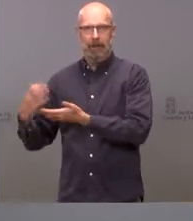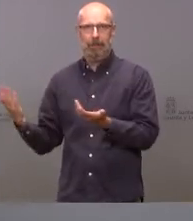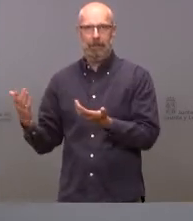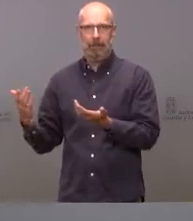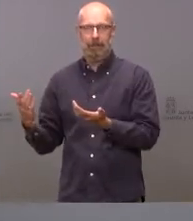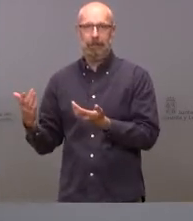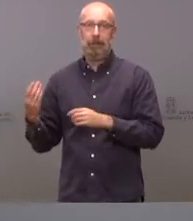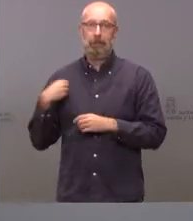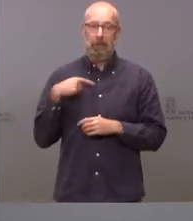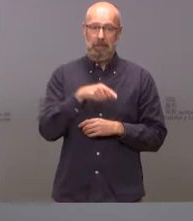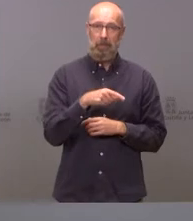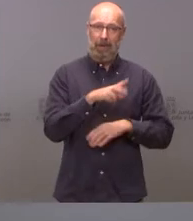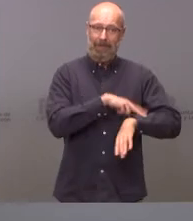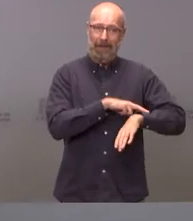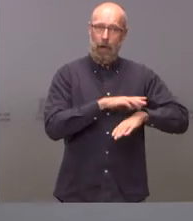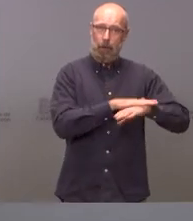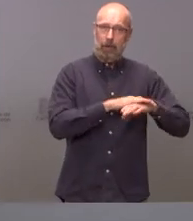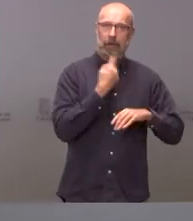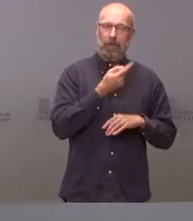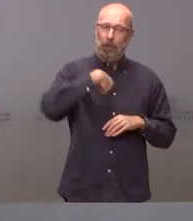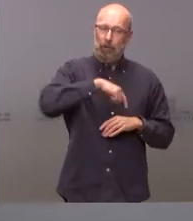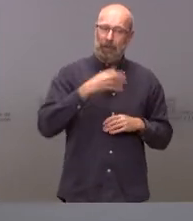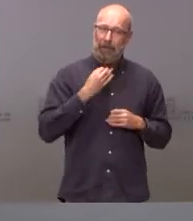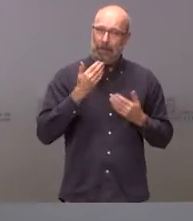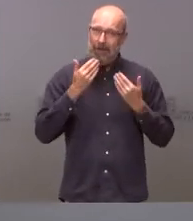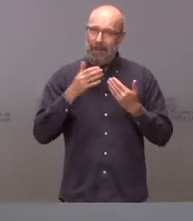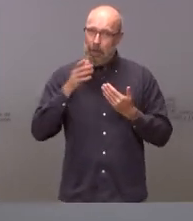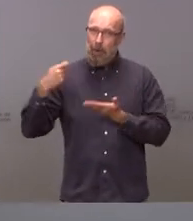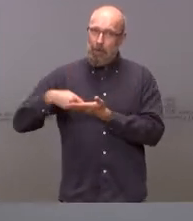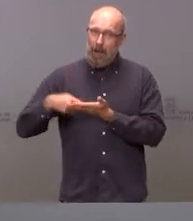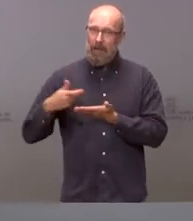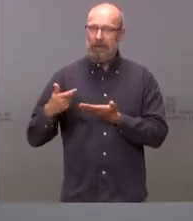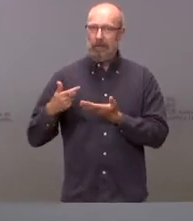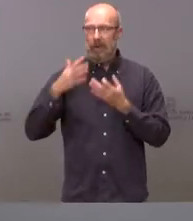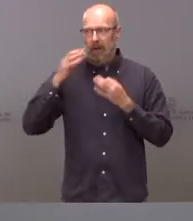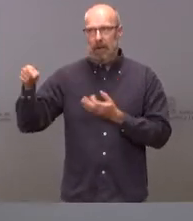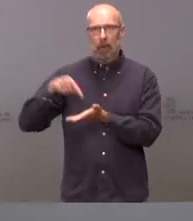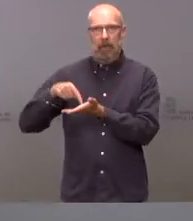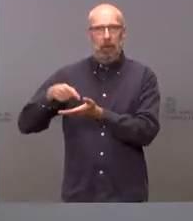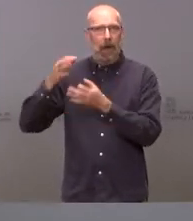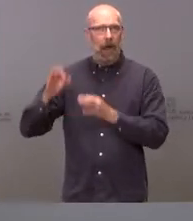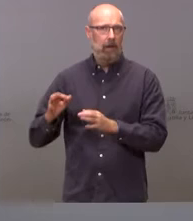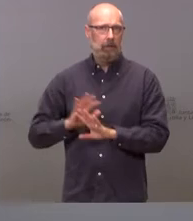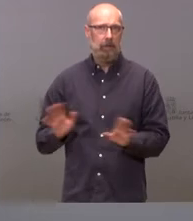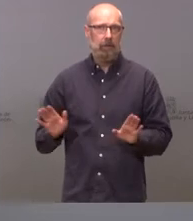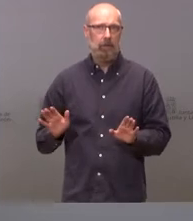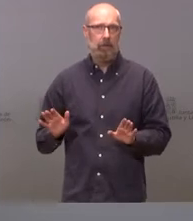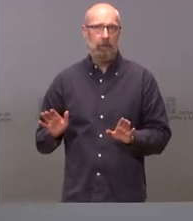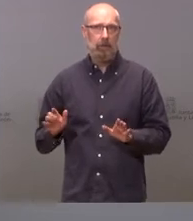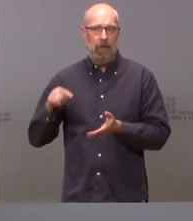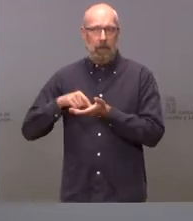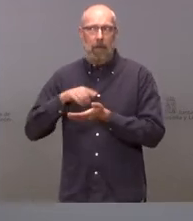de gobierno de que tenemos que estar agradecidos al gobierno por pagarnos lo que nos debe es que se nos debe por una sentencia